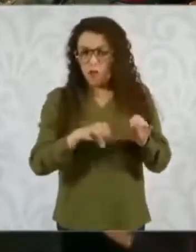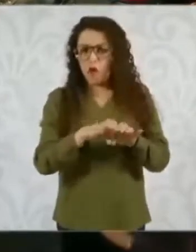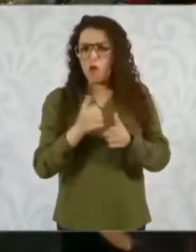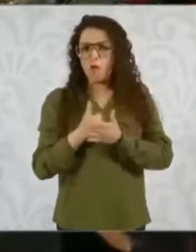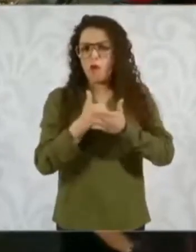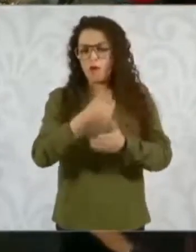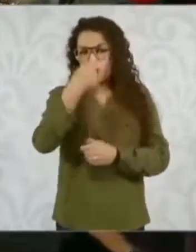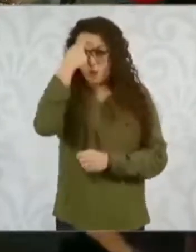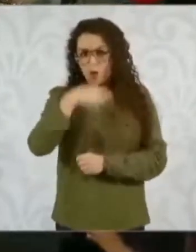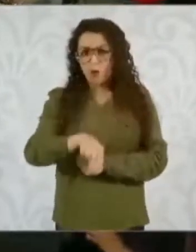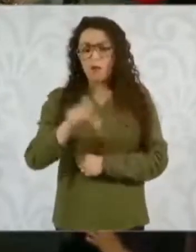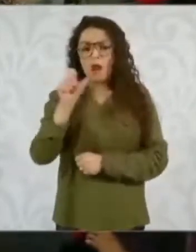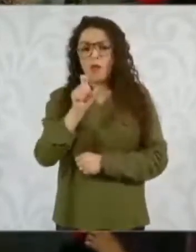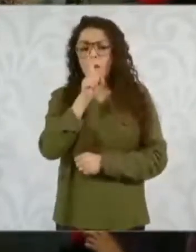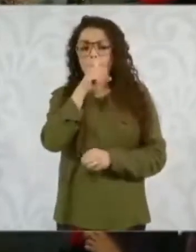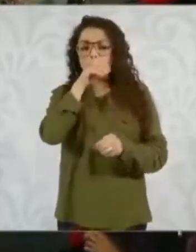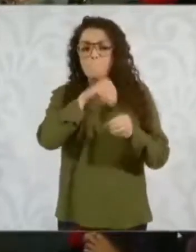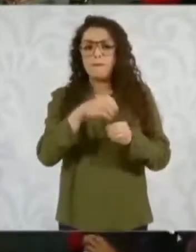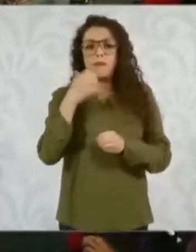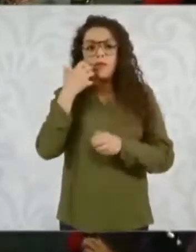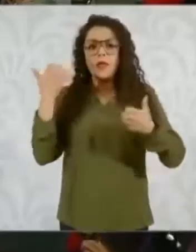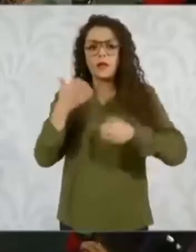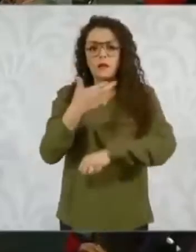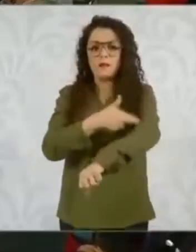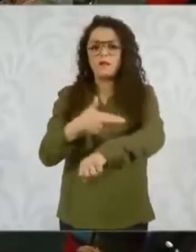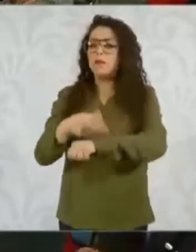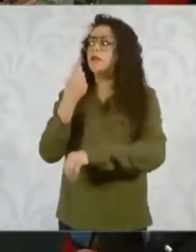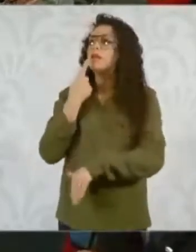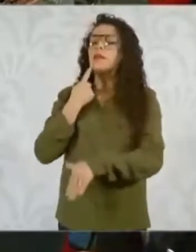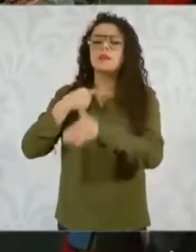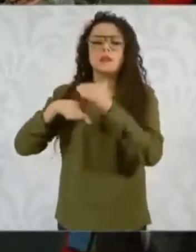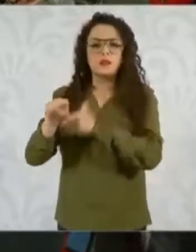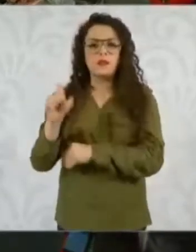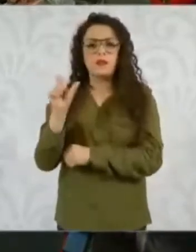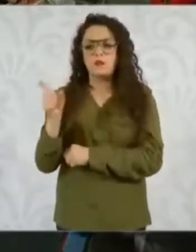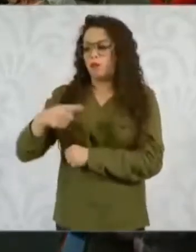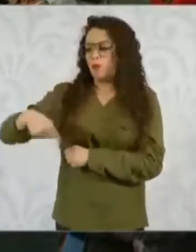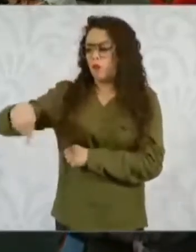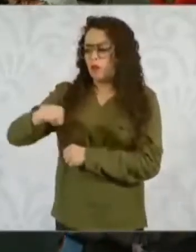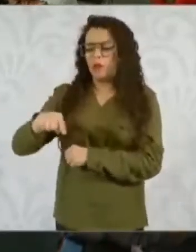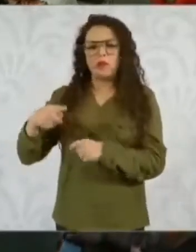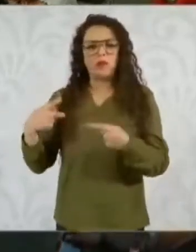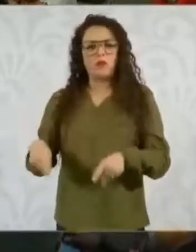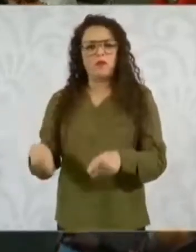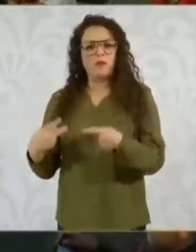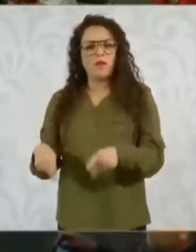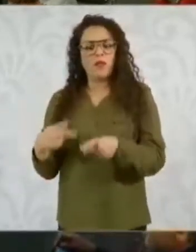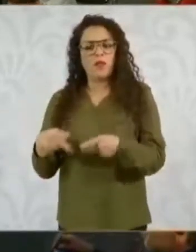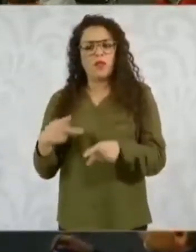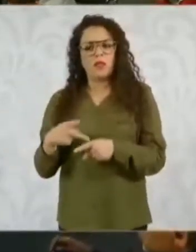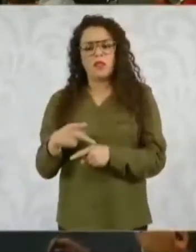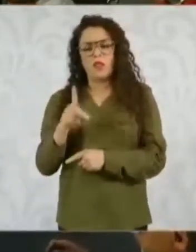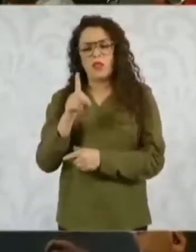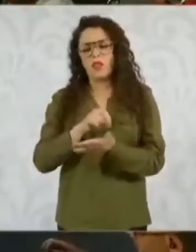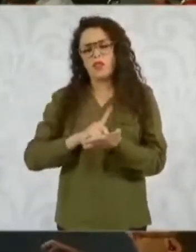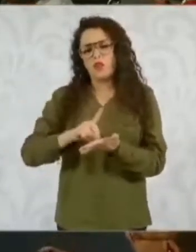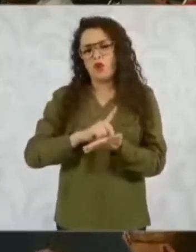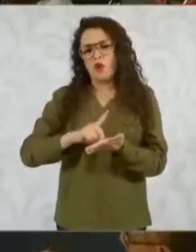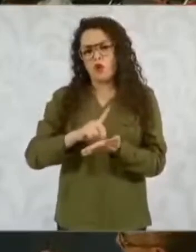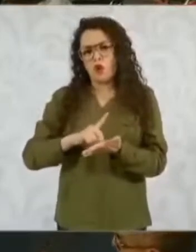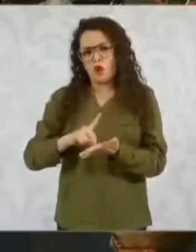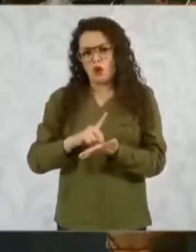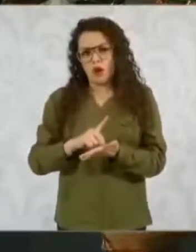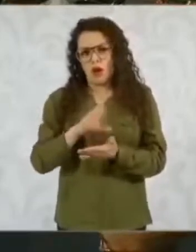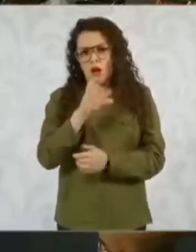anónimas relacionadas con la distribución minorista de droga en colonias conflictivas de la Ciudad de México o en el país en general,